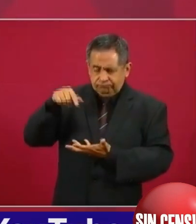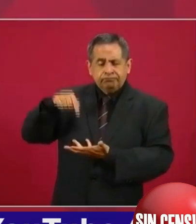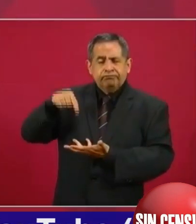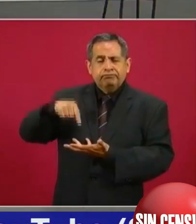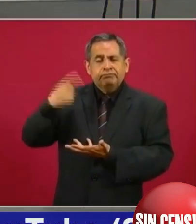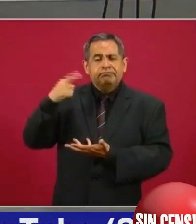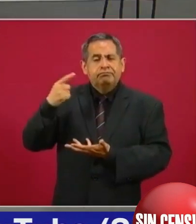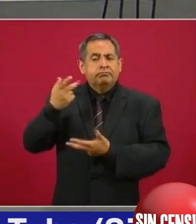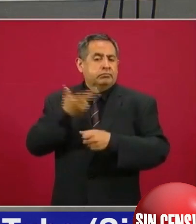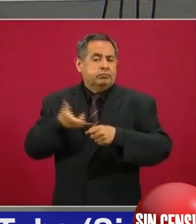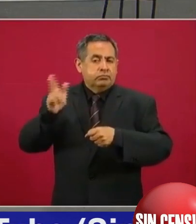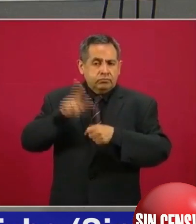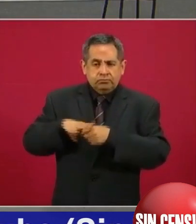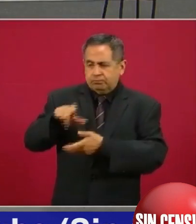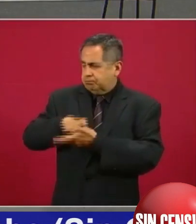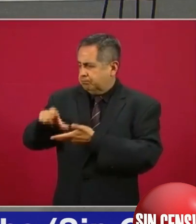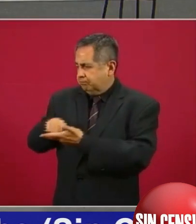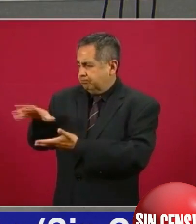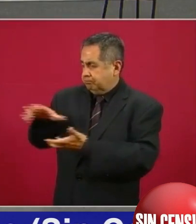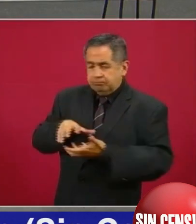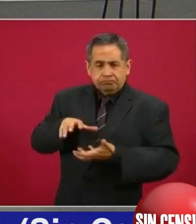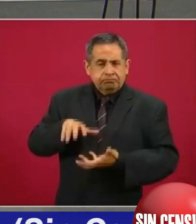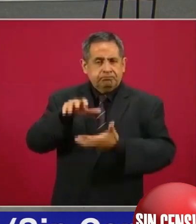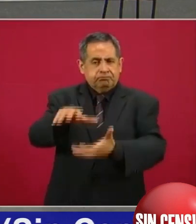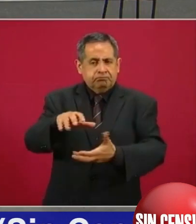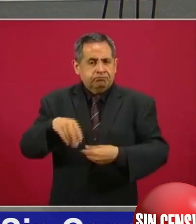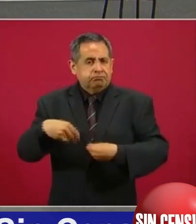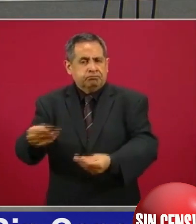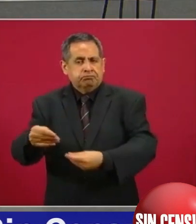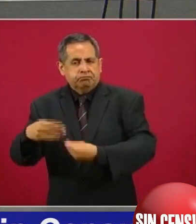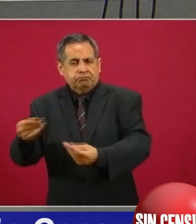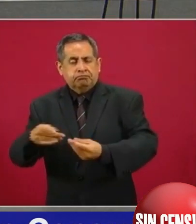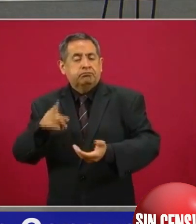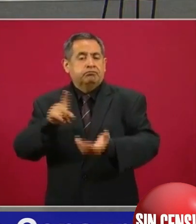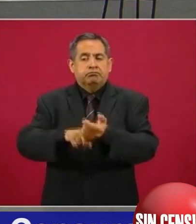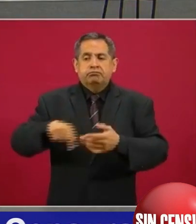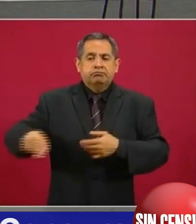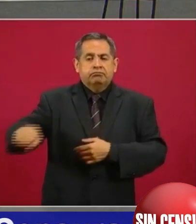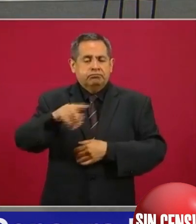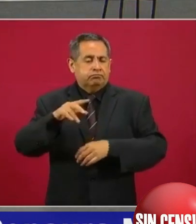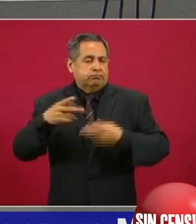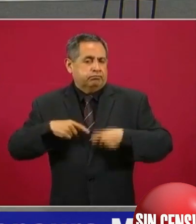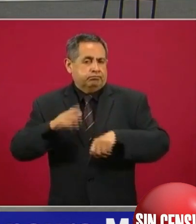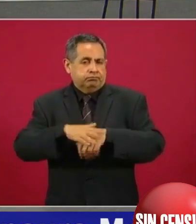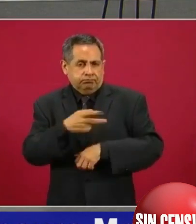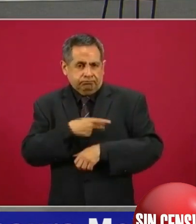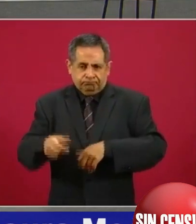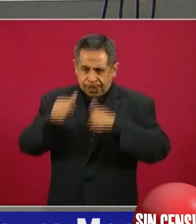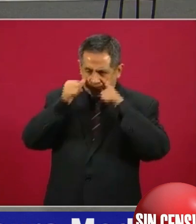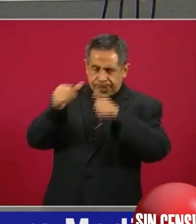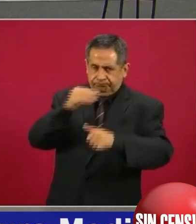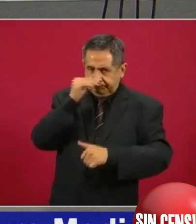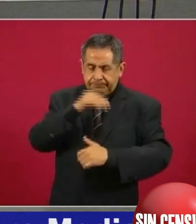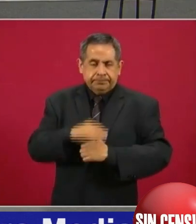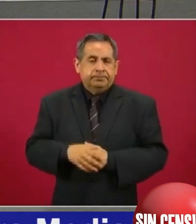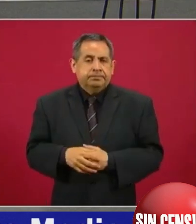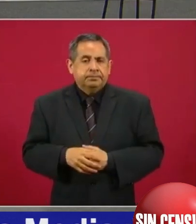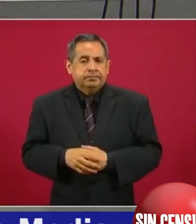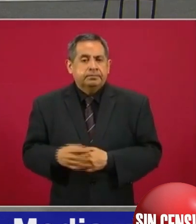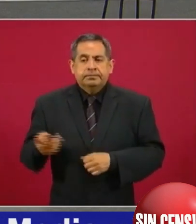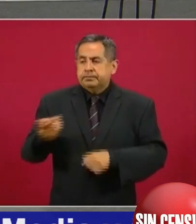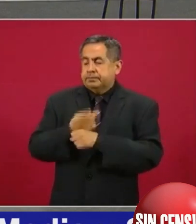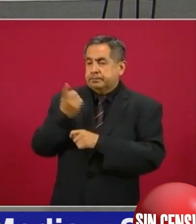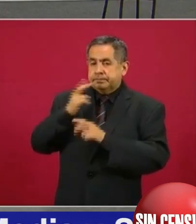hospitales, donde se atiende de manera gratuita a la gente pobre. El siguiente, por favor. Estos son los resultados